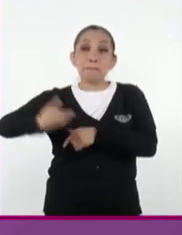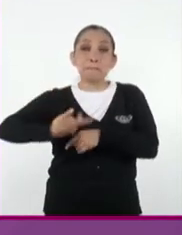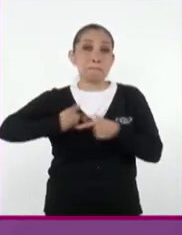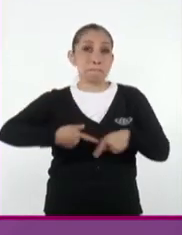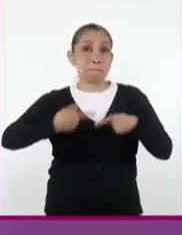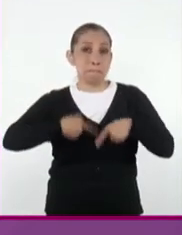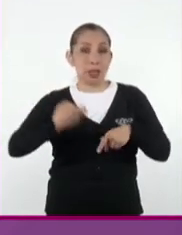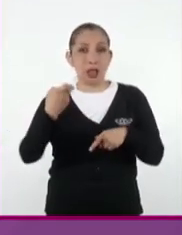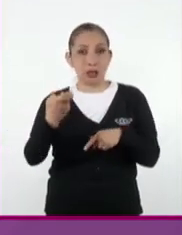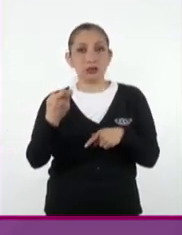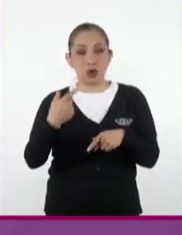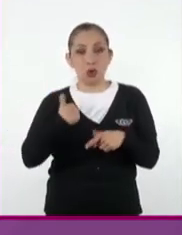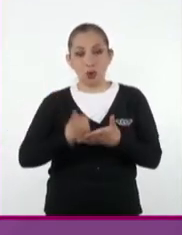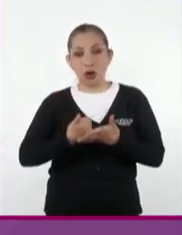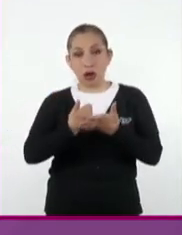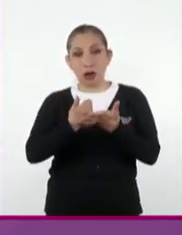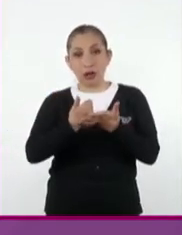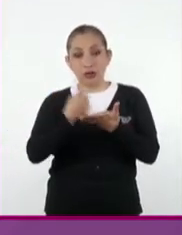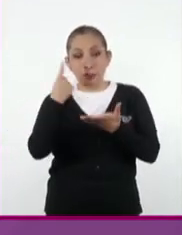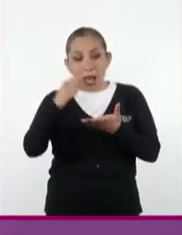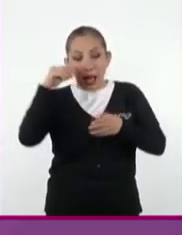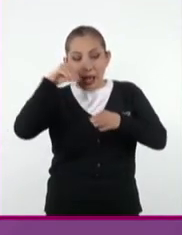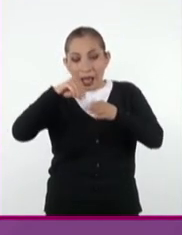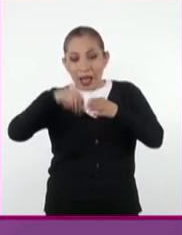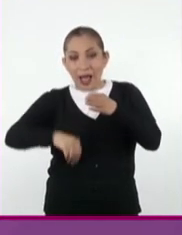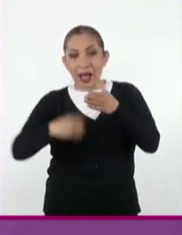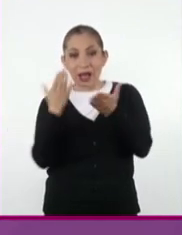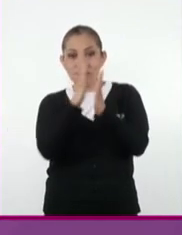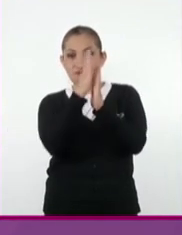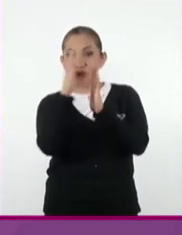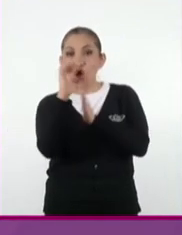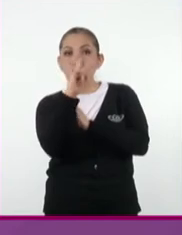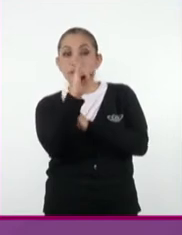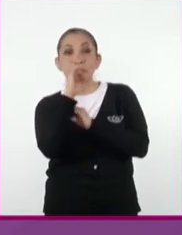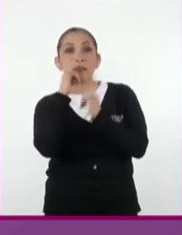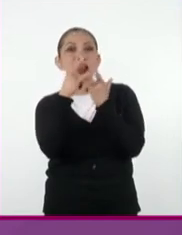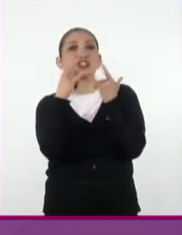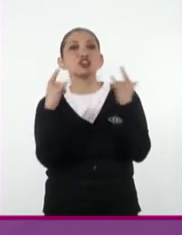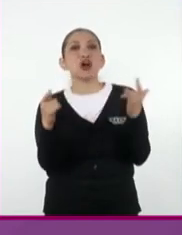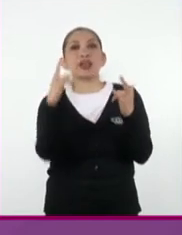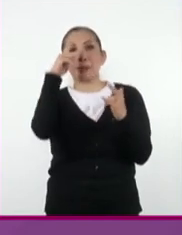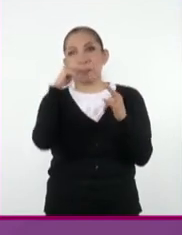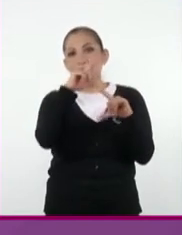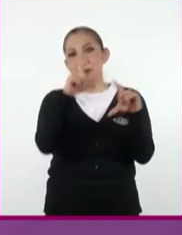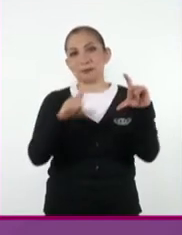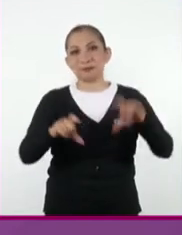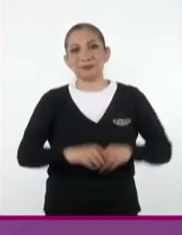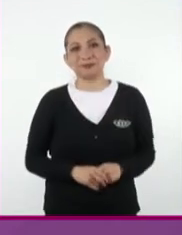Eso es lo que ha alimentado no solo la colección, sino también la historia del país.